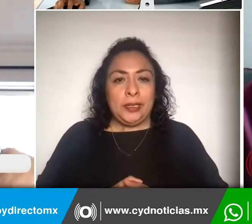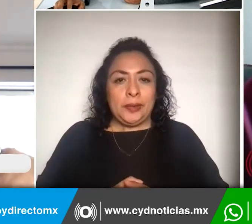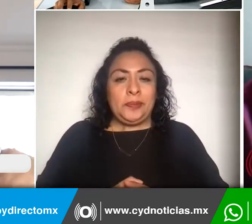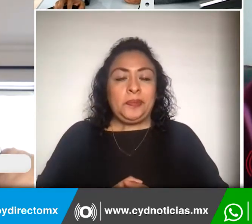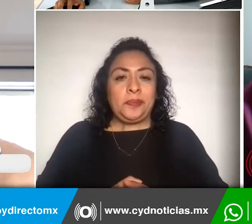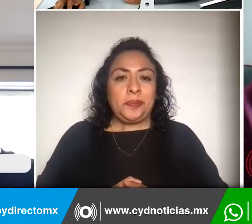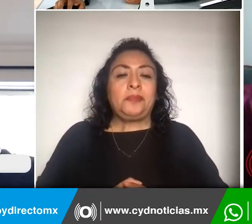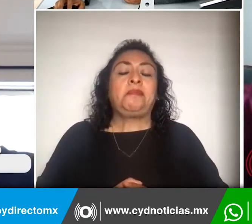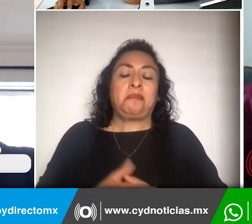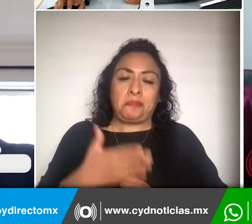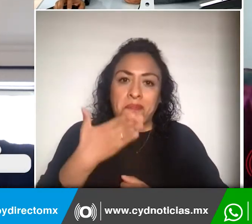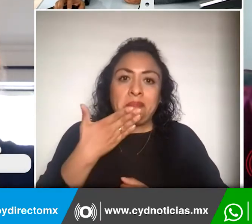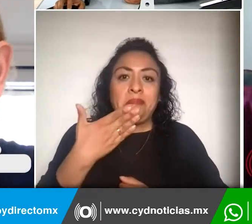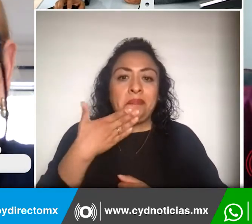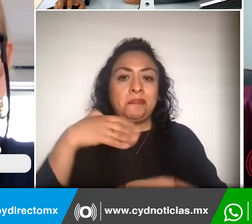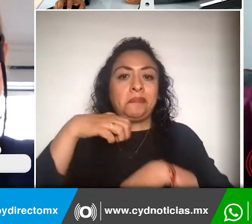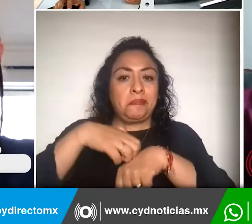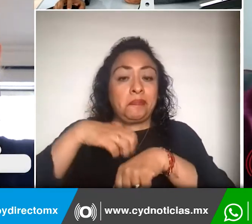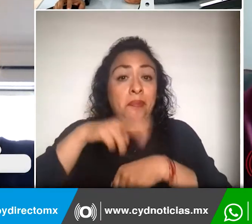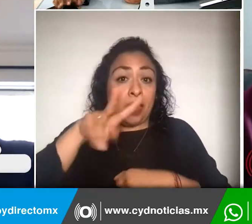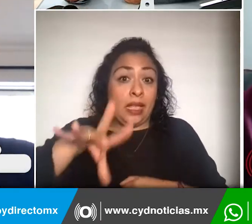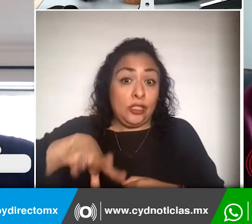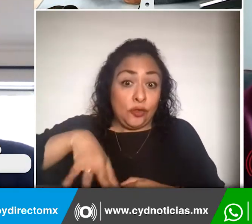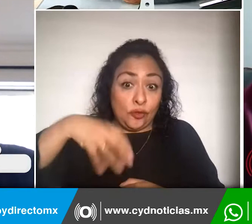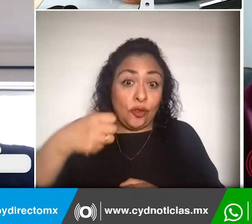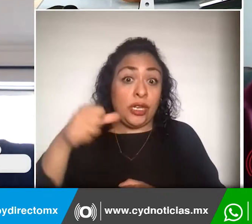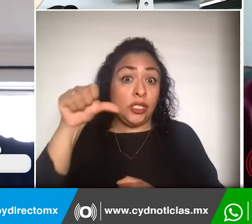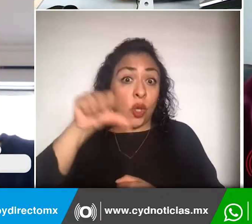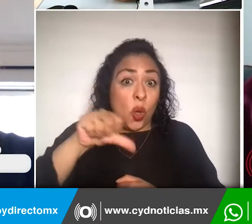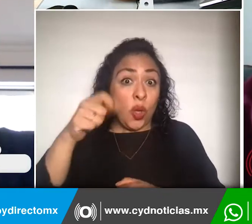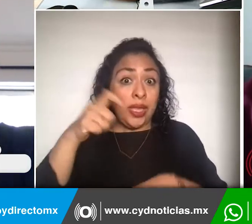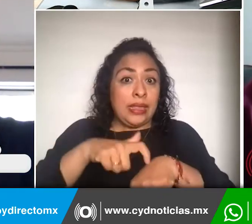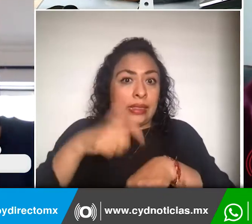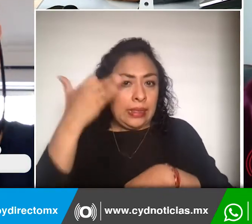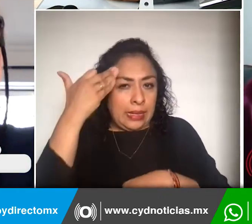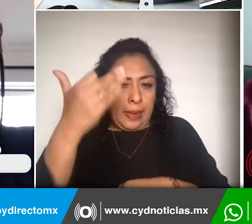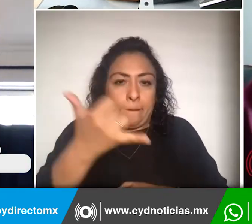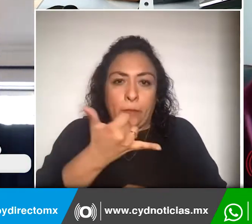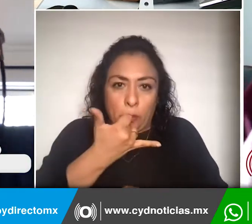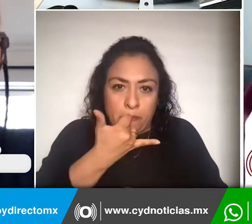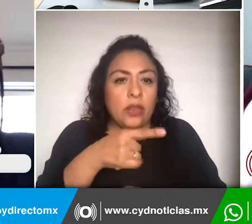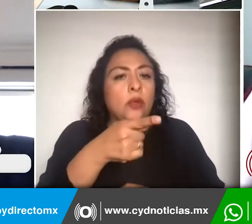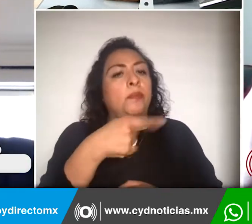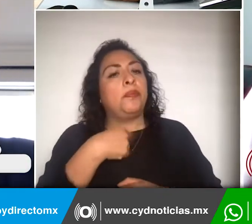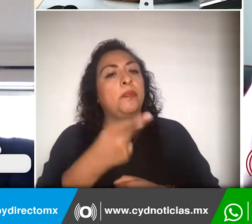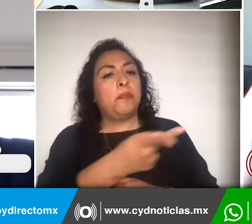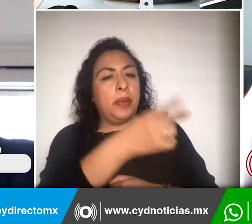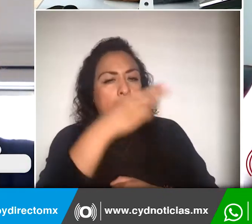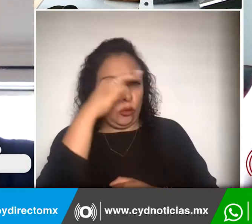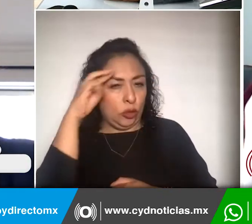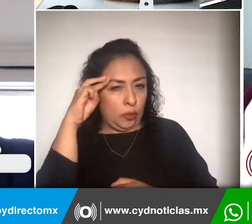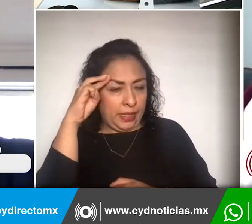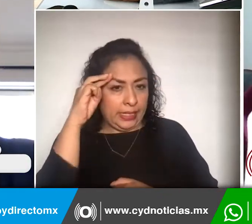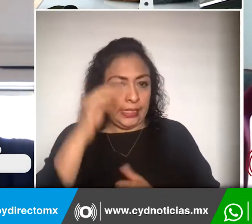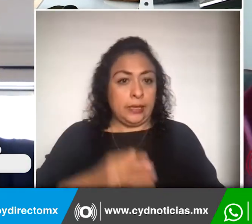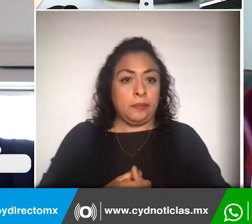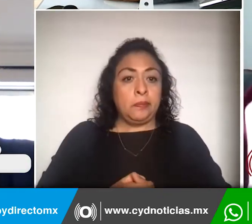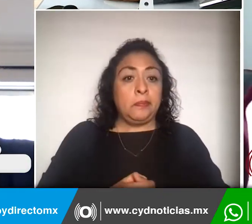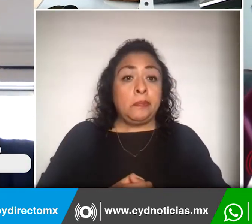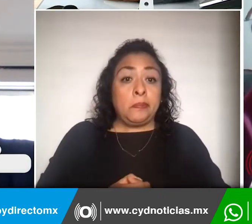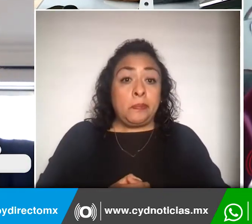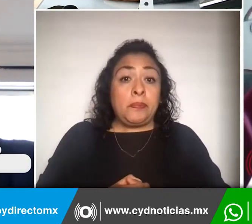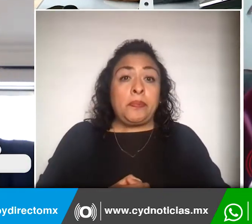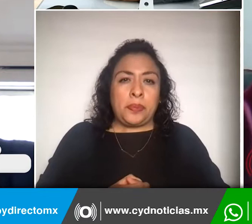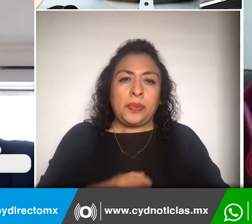el esfuerzo que hay que hacer hoy con los tiempos, pero yo le quiero preguntar a Mercedes Obregón y comentarles, además